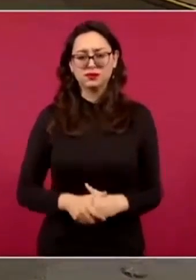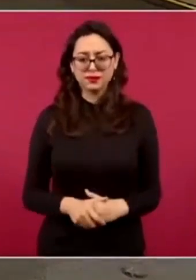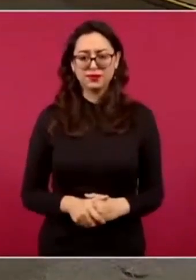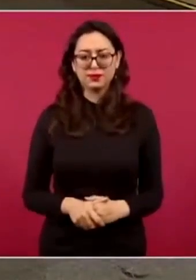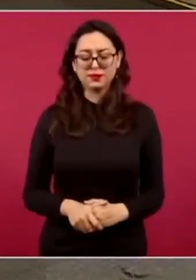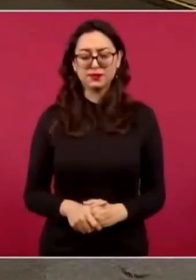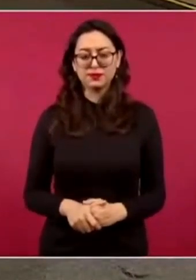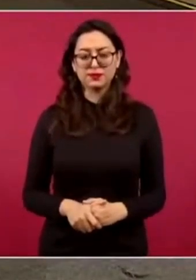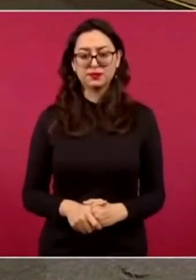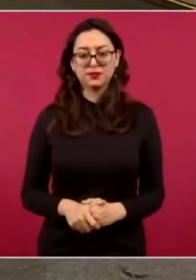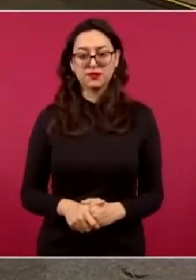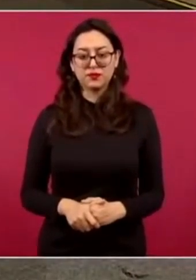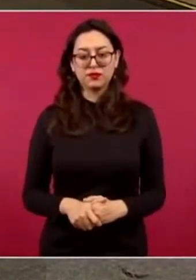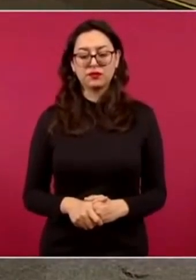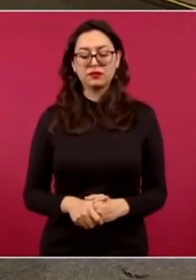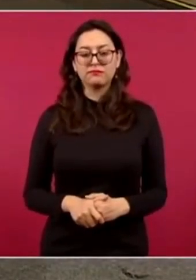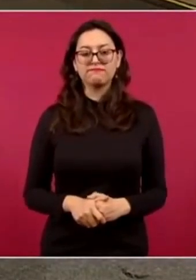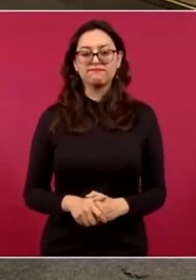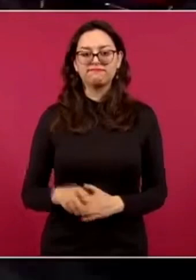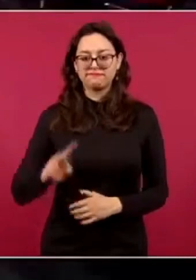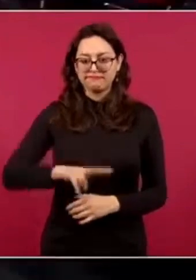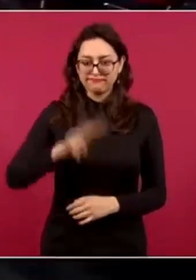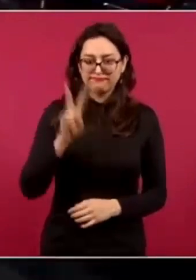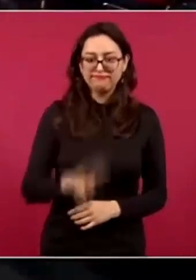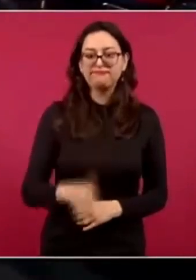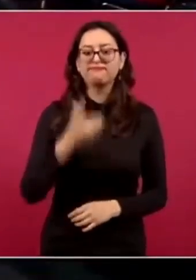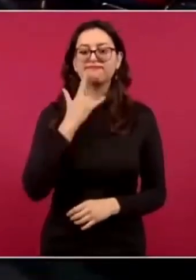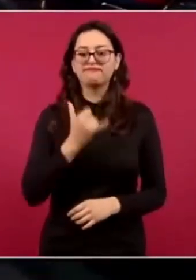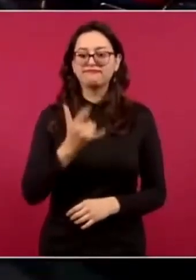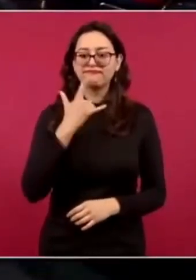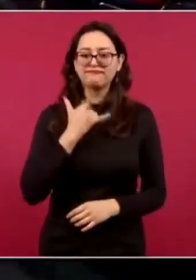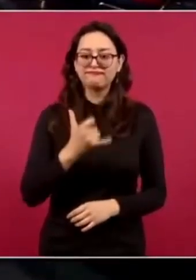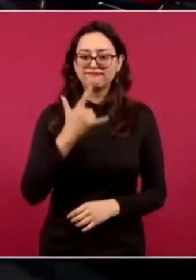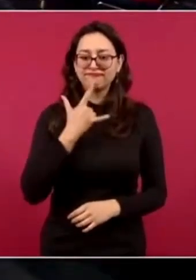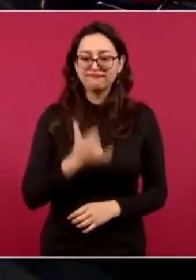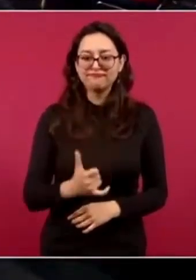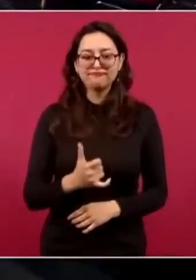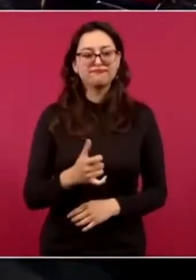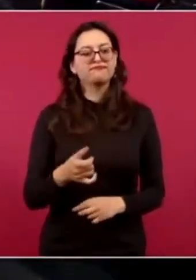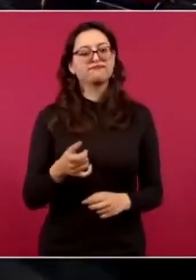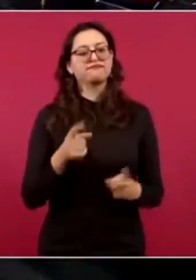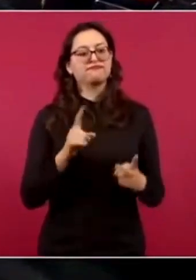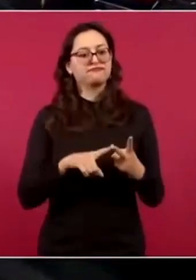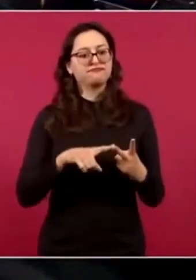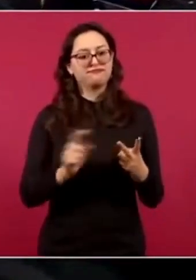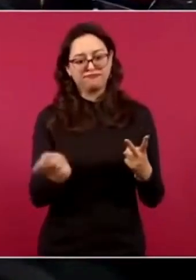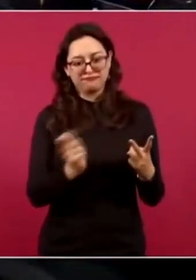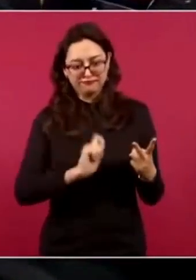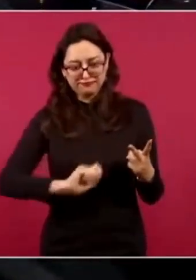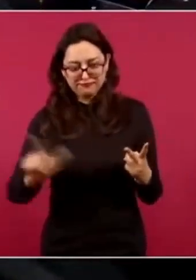Con convicciones, profesionales,